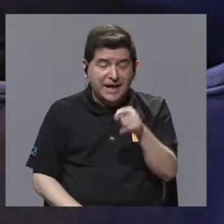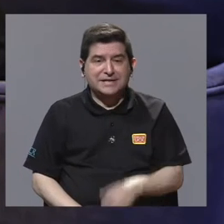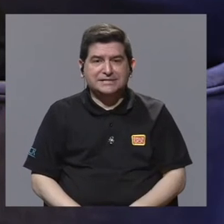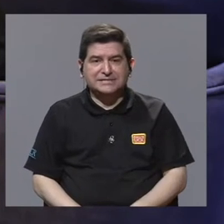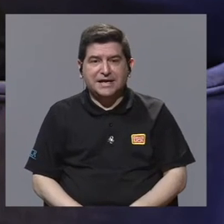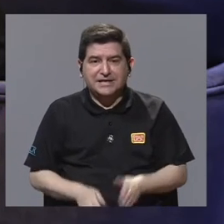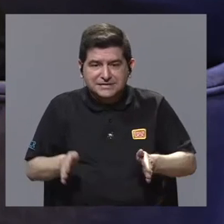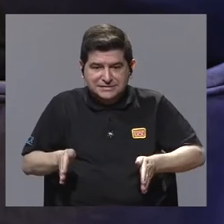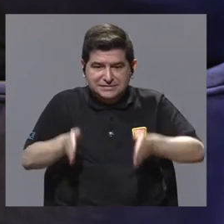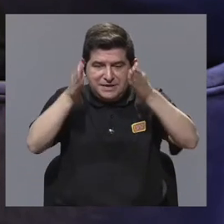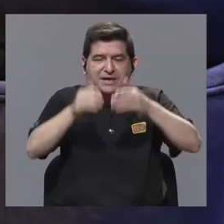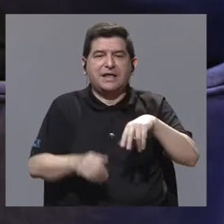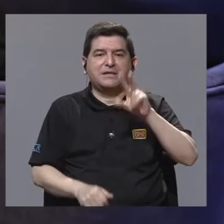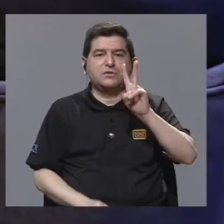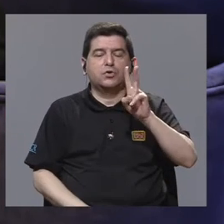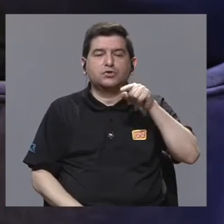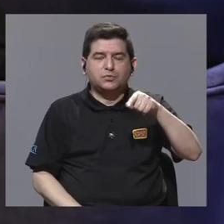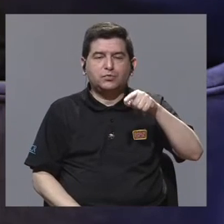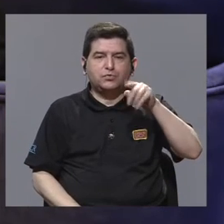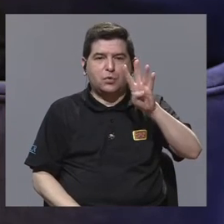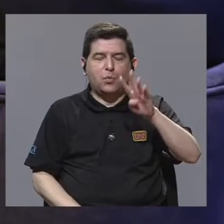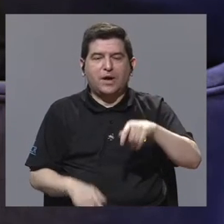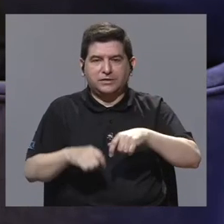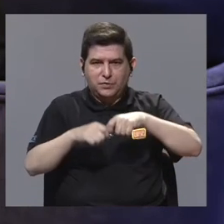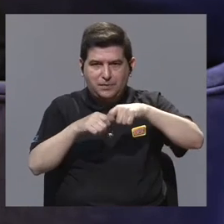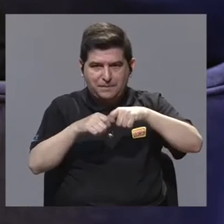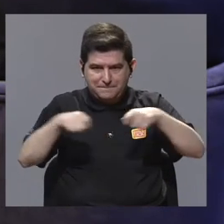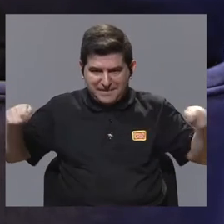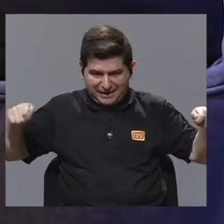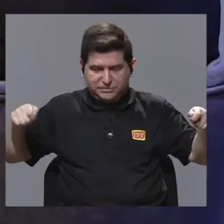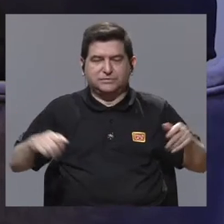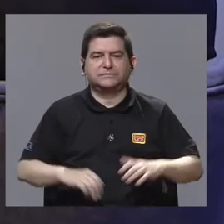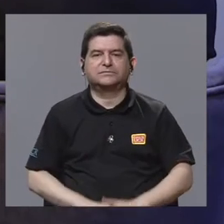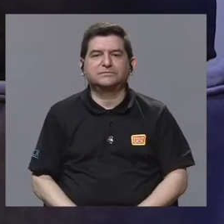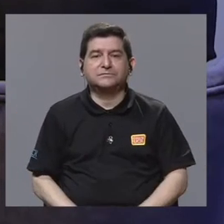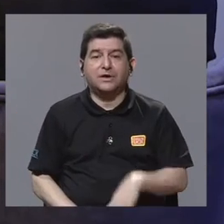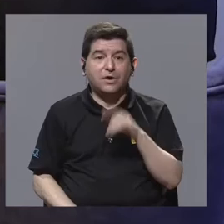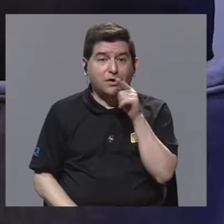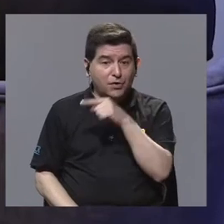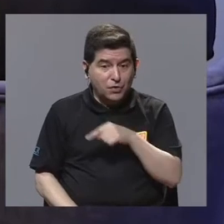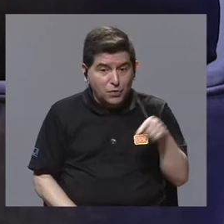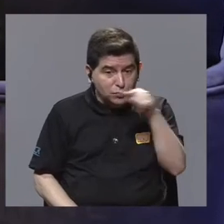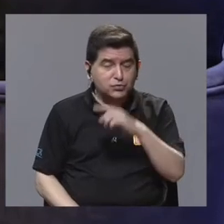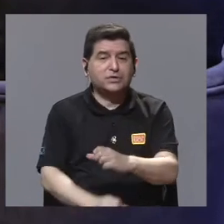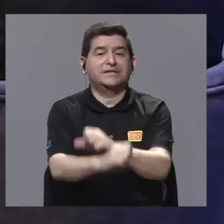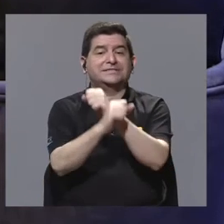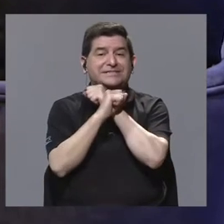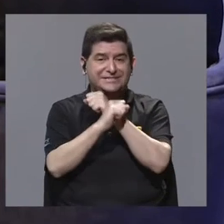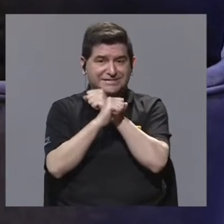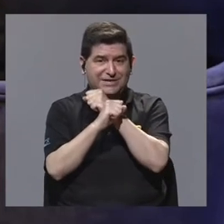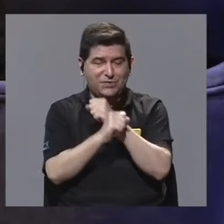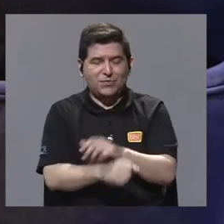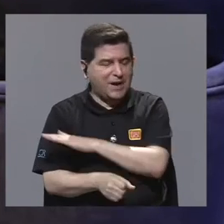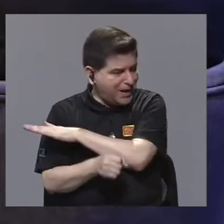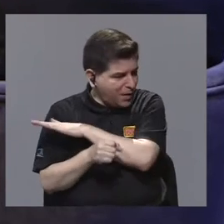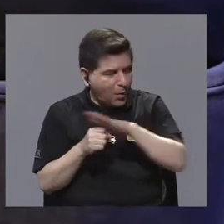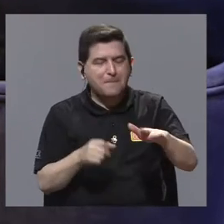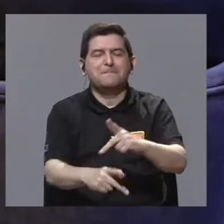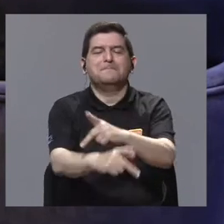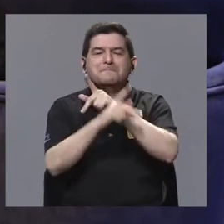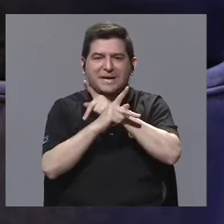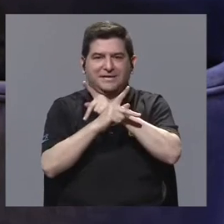laberinto dan 2.4 metros de espesor. De la forma que ustedes están garantizados y totalmente